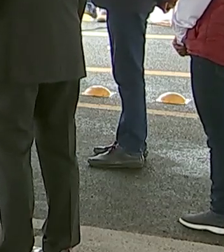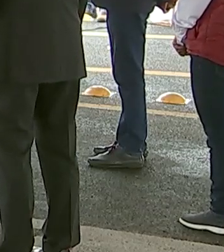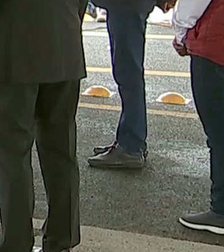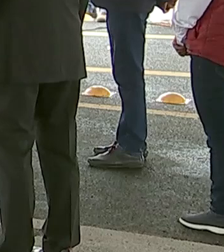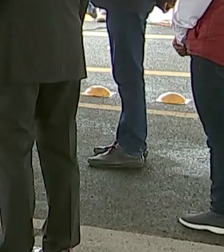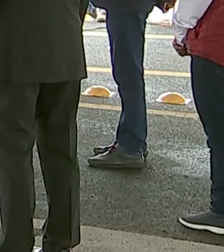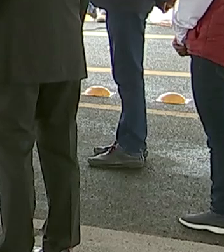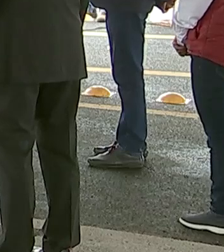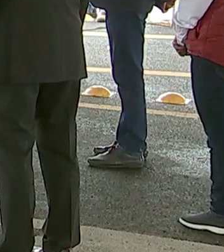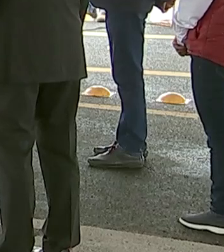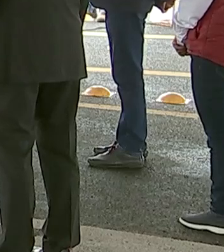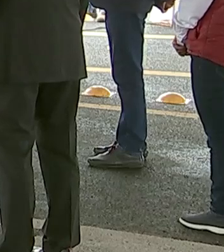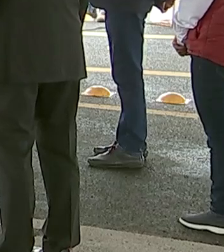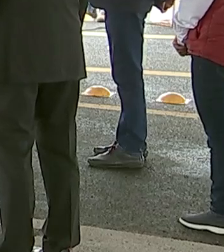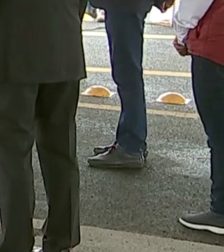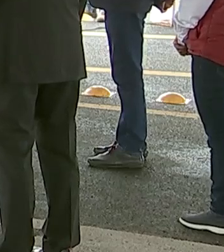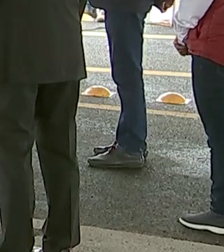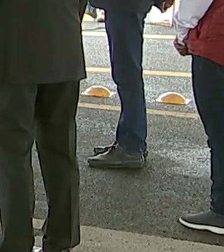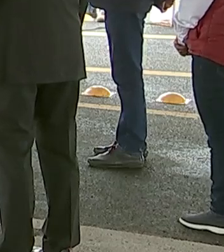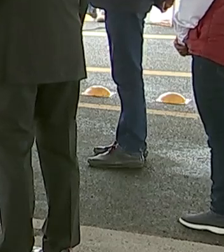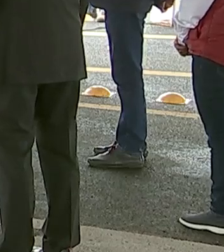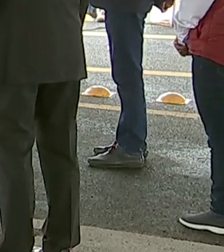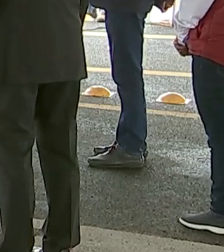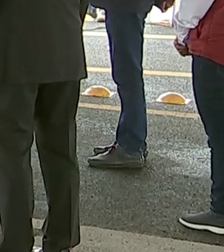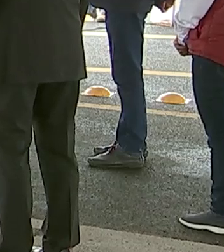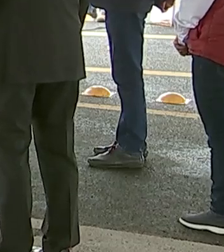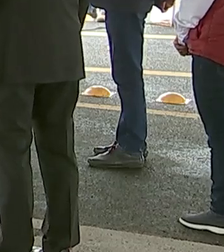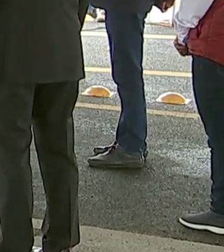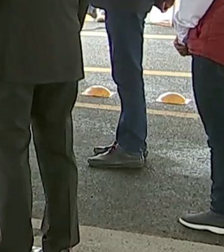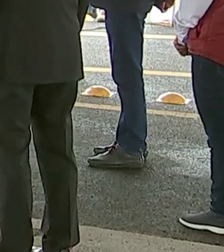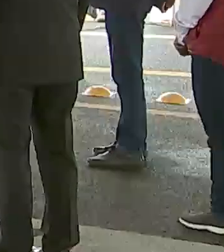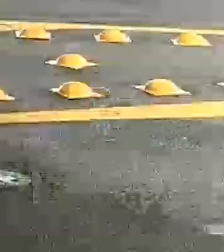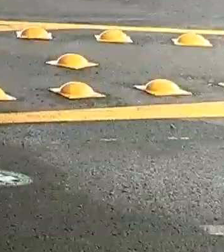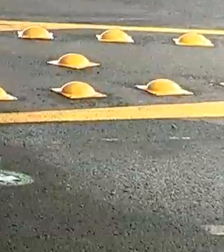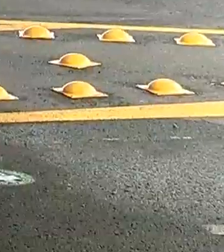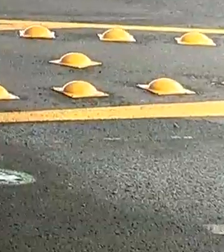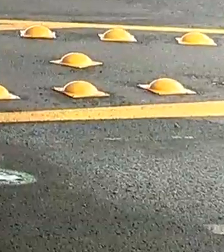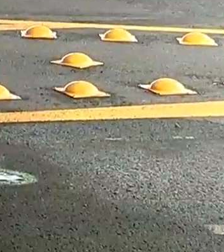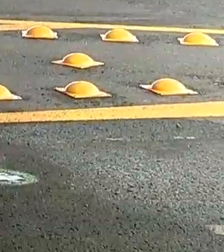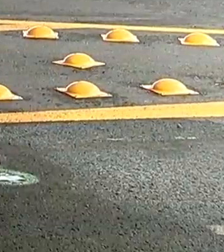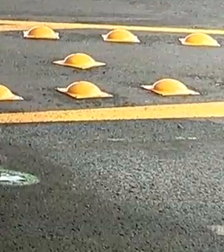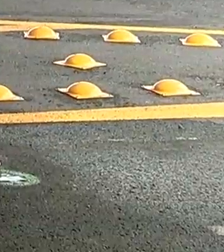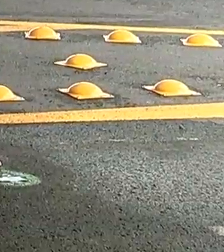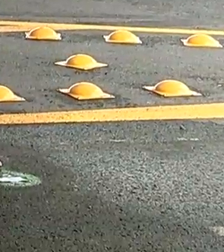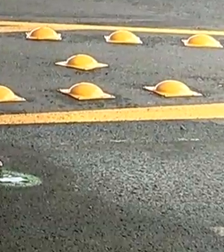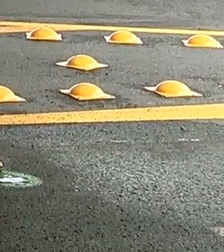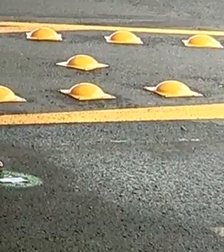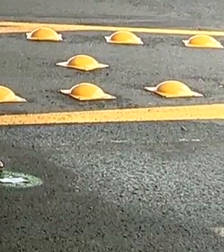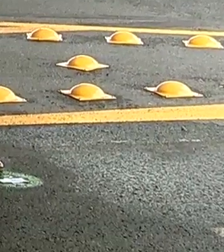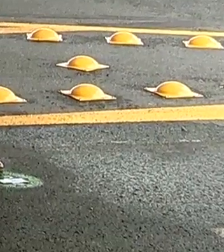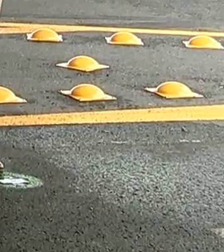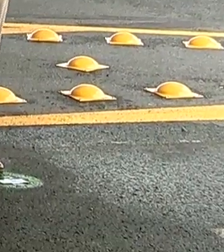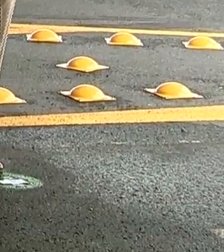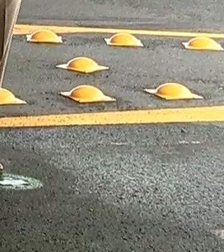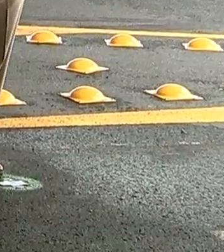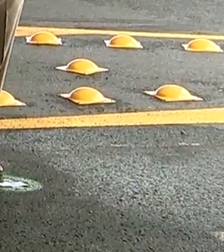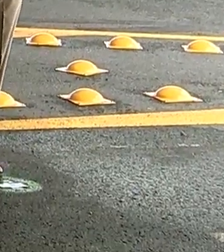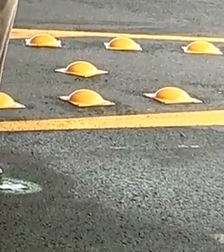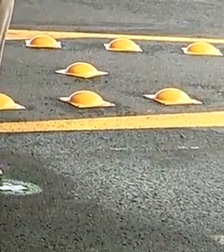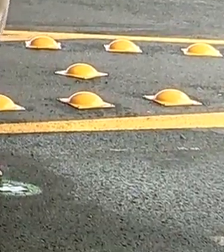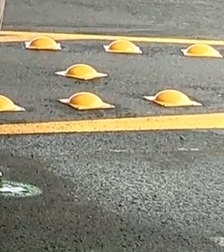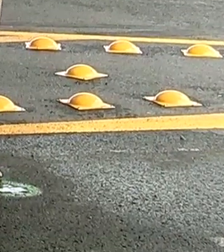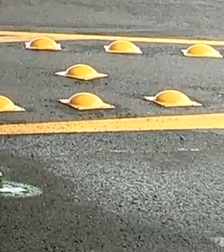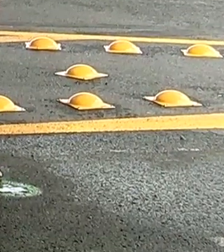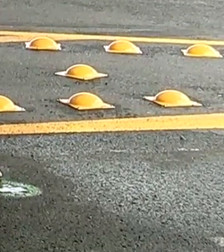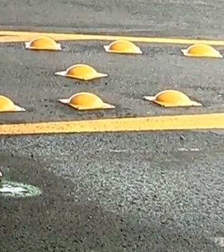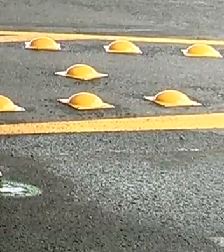reduce los costos de operación de los mismos. La inversión que tenemos es de 226 millones de pesos